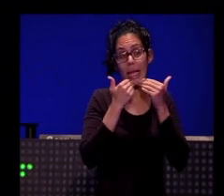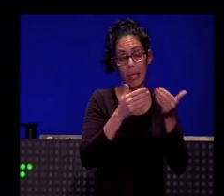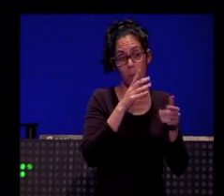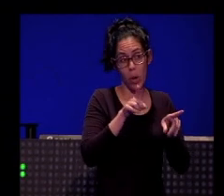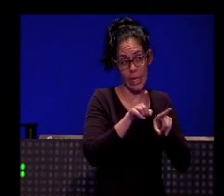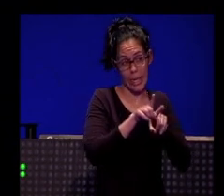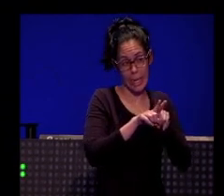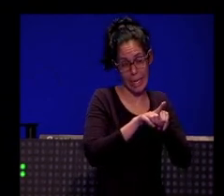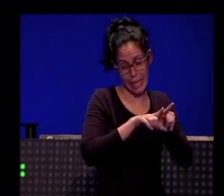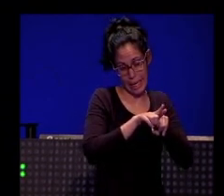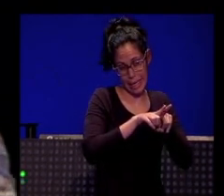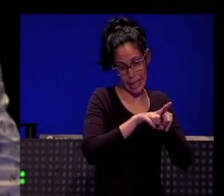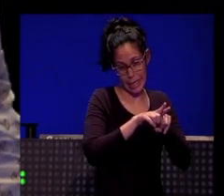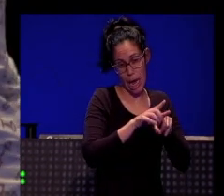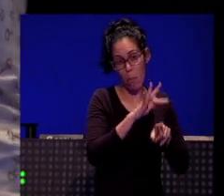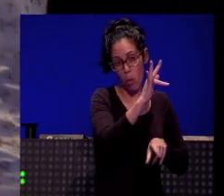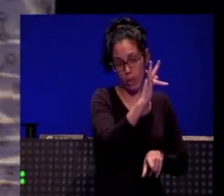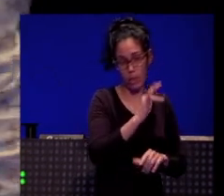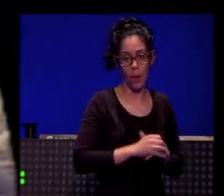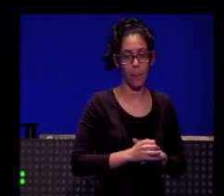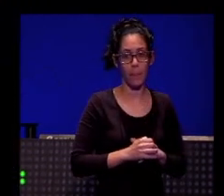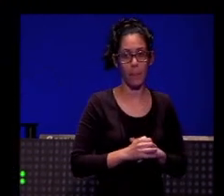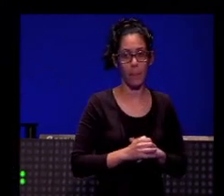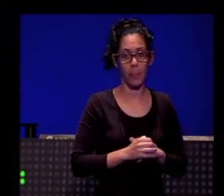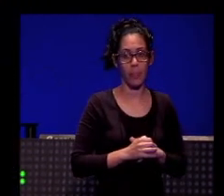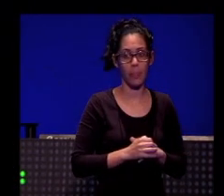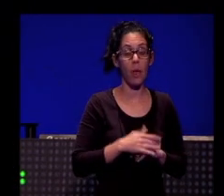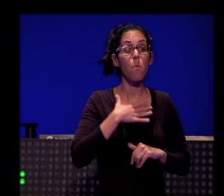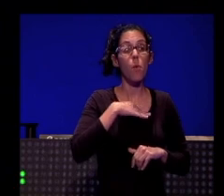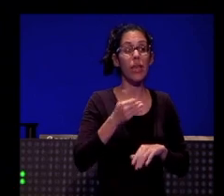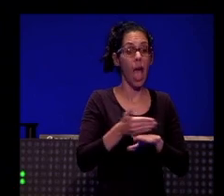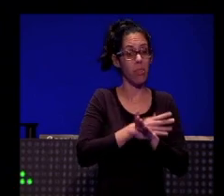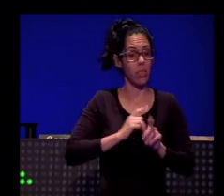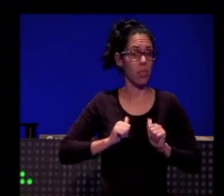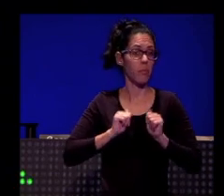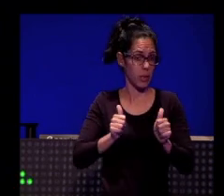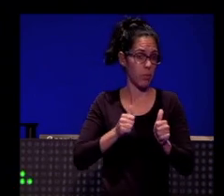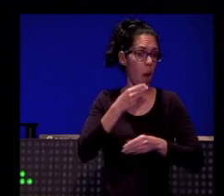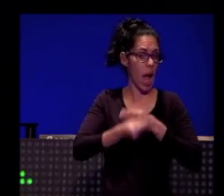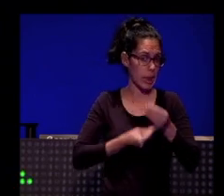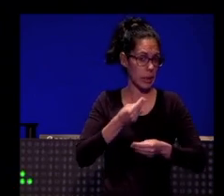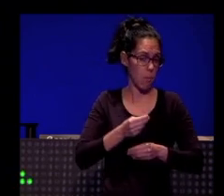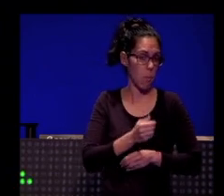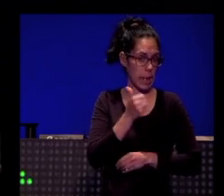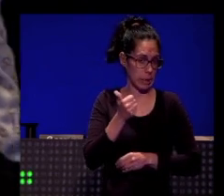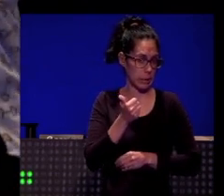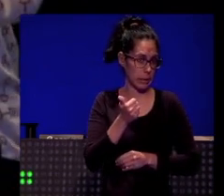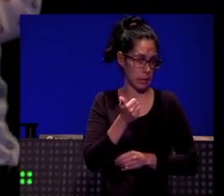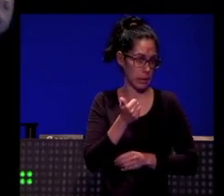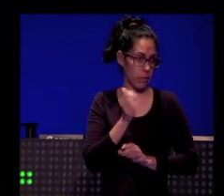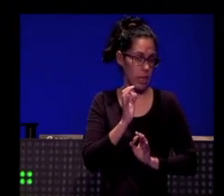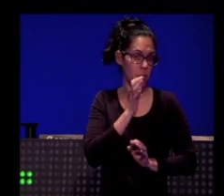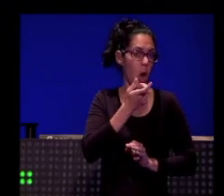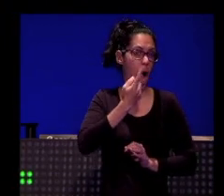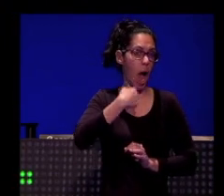constructiva bueno a lo mejor antes sí que se hacía un poco más pero somos defensores de no